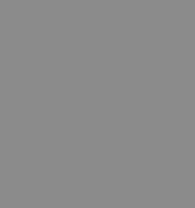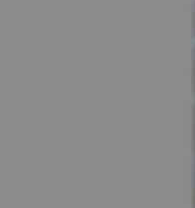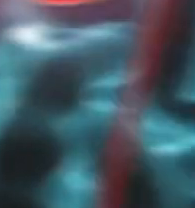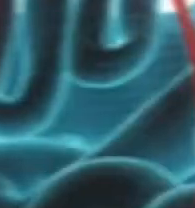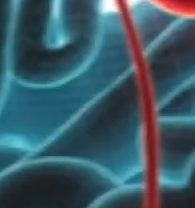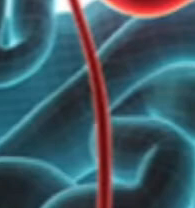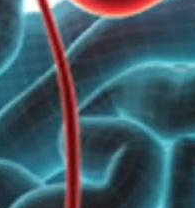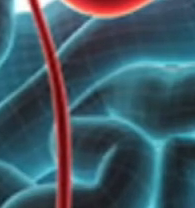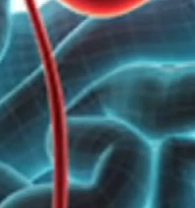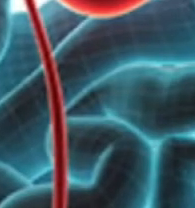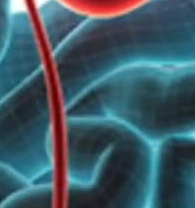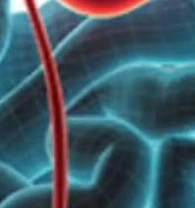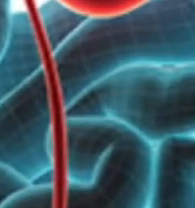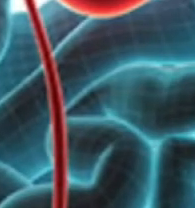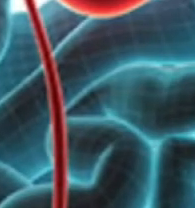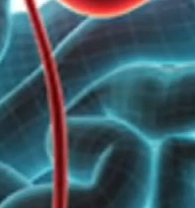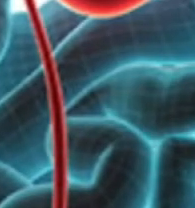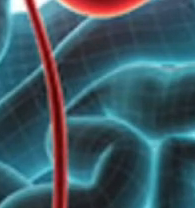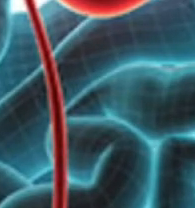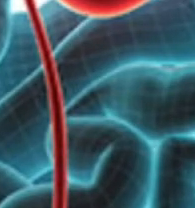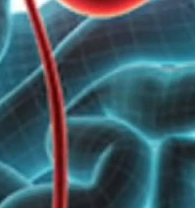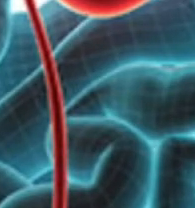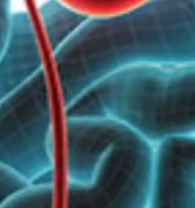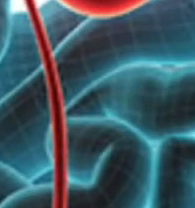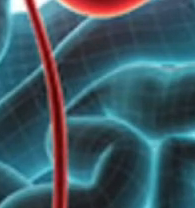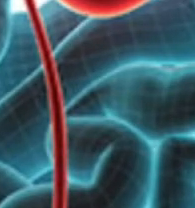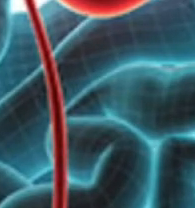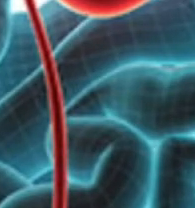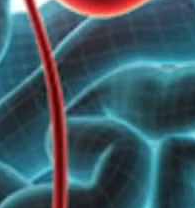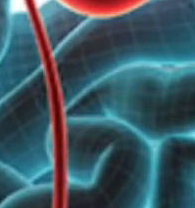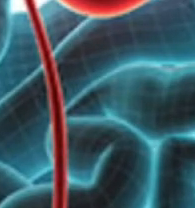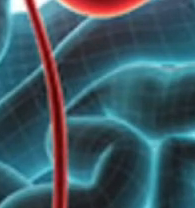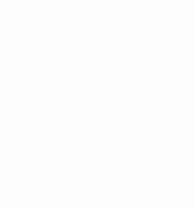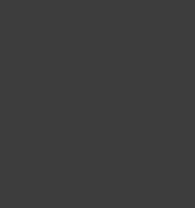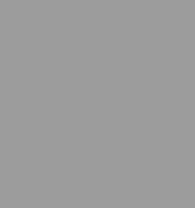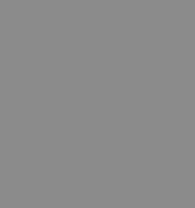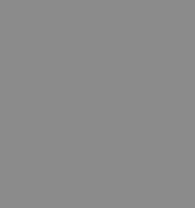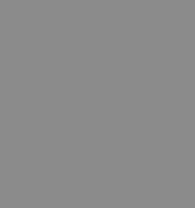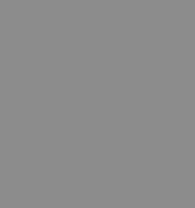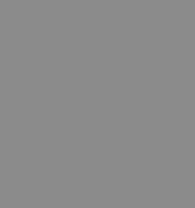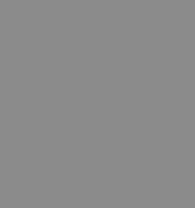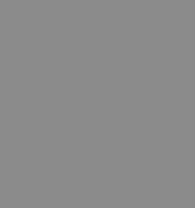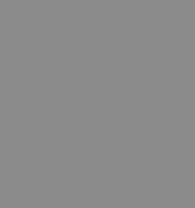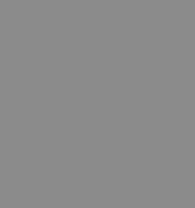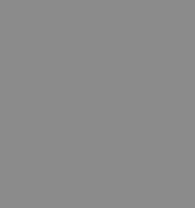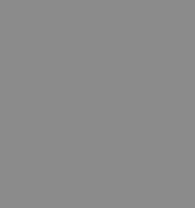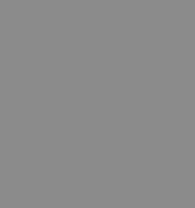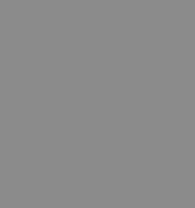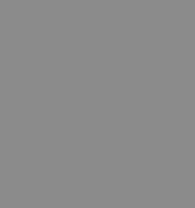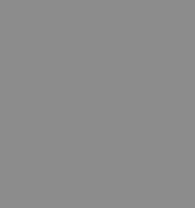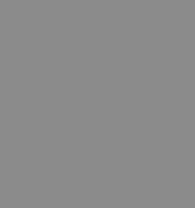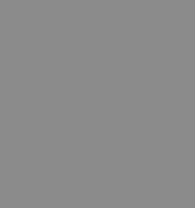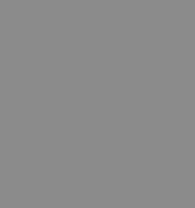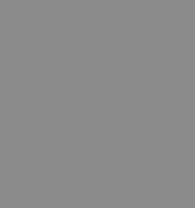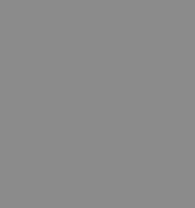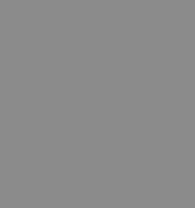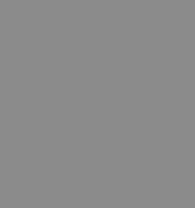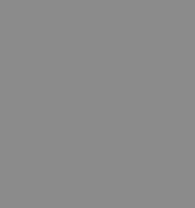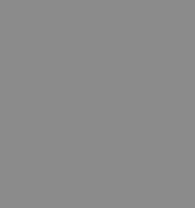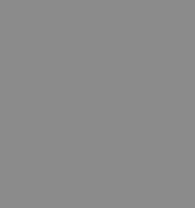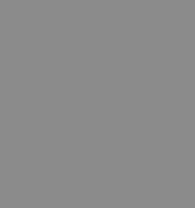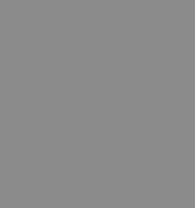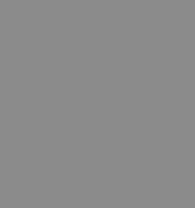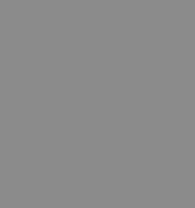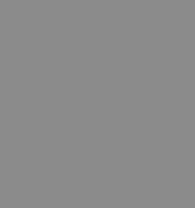León. La nefróloga Norma Cecilia Ruiz nos dice que es la insuficiencia renal. Rosmo Cañas platicó con Armando Alaniz